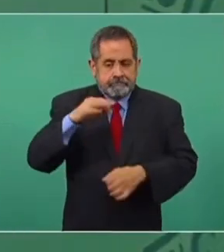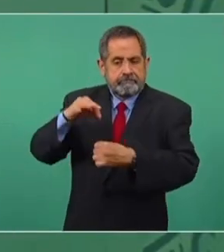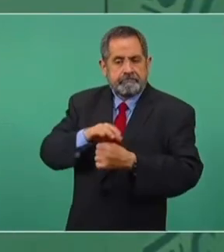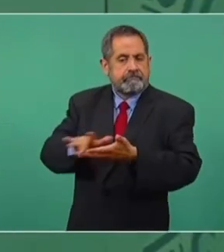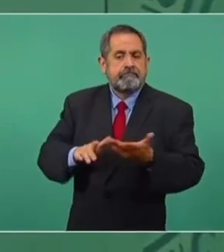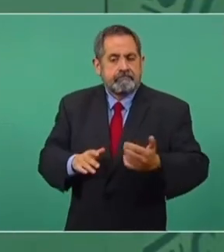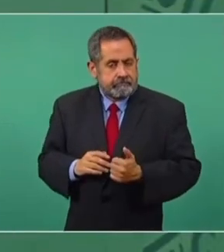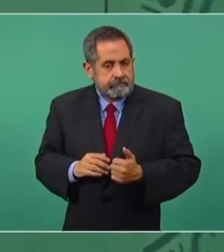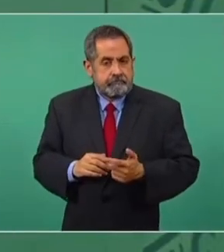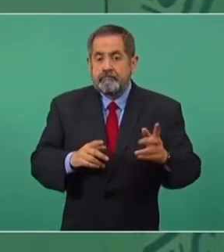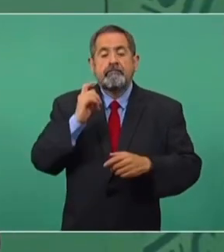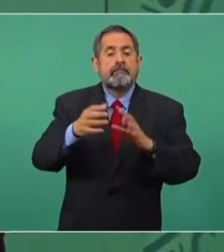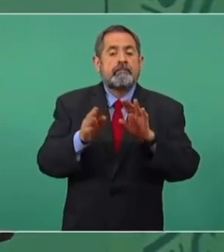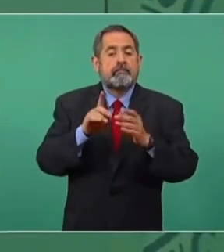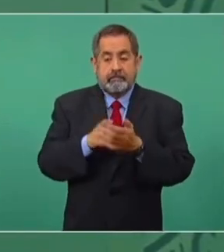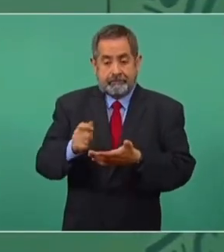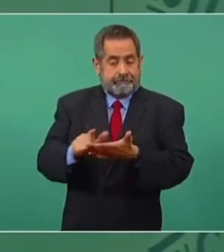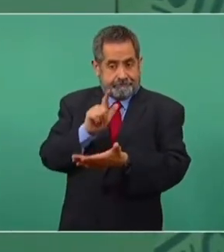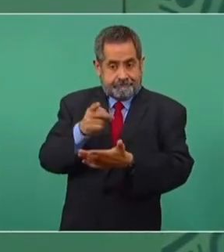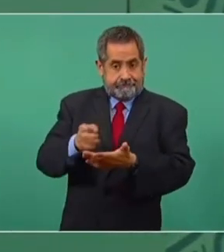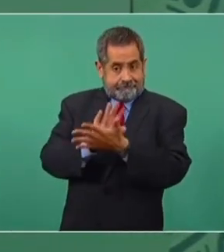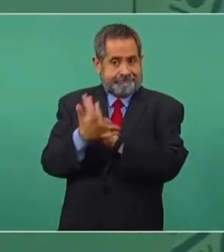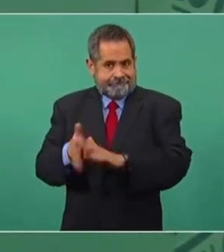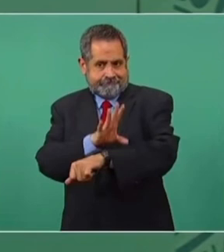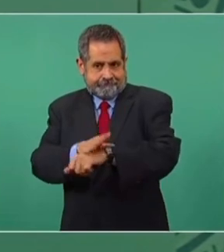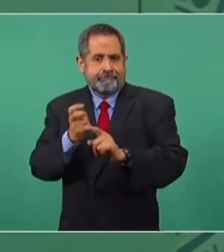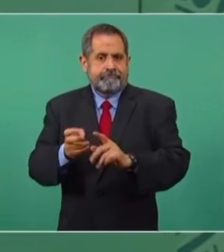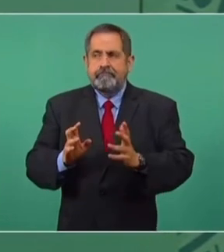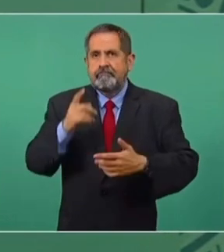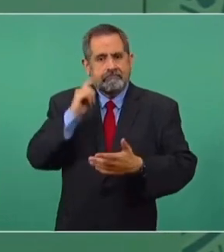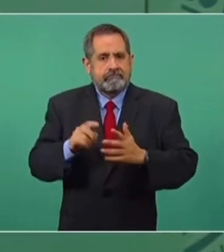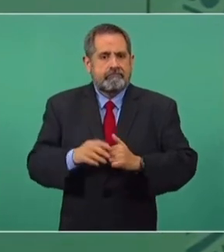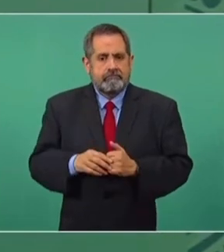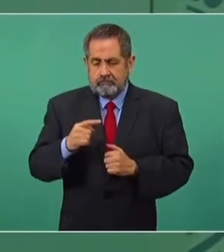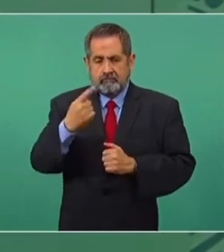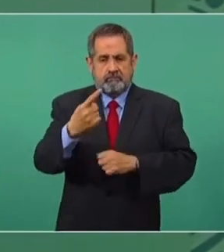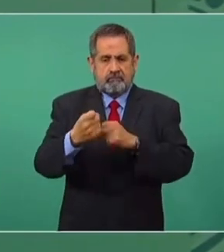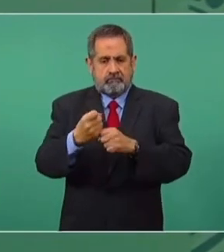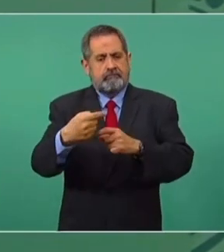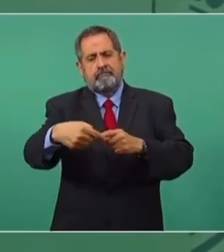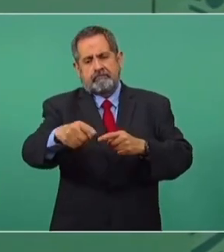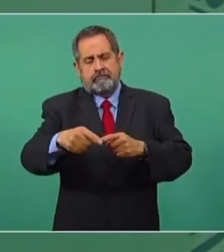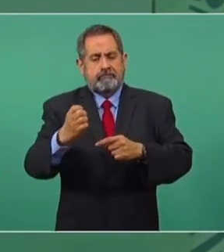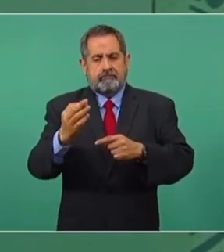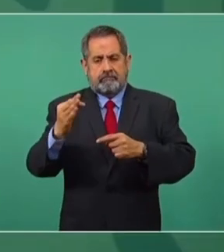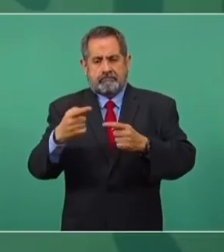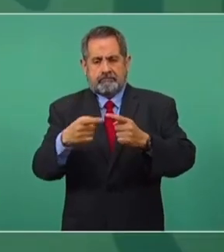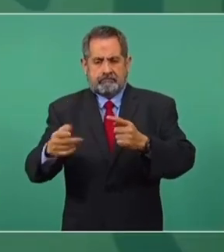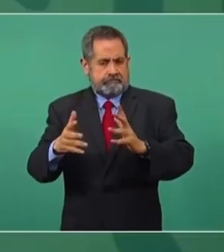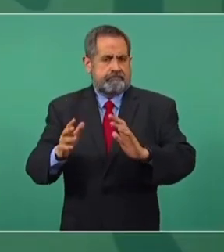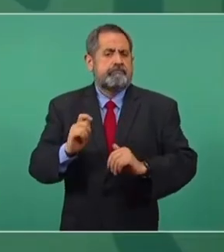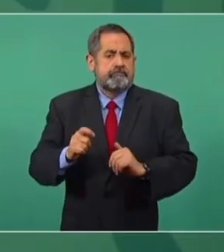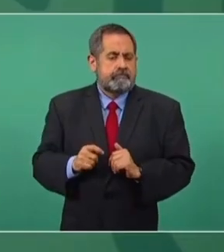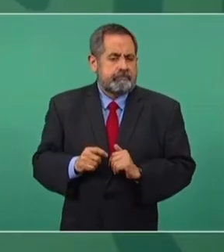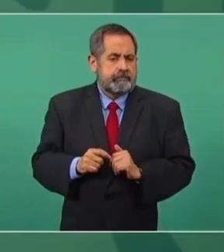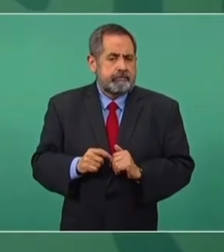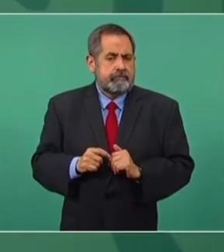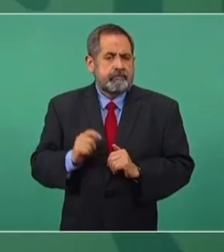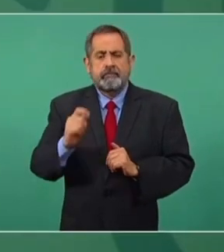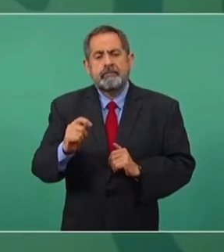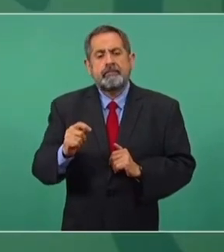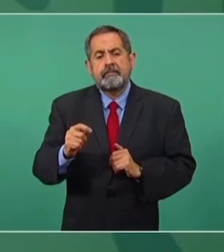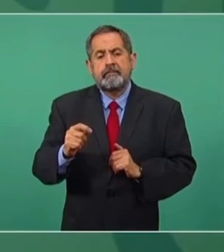Además, no va a pasar mucho tiempo porque ya esa reforma, pues yo creo que para el año próximo, en los primeros meses, se va